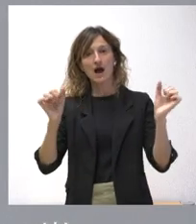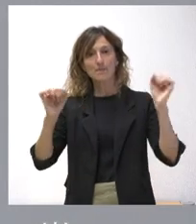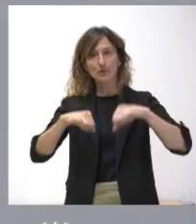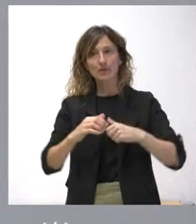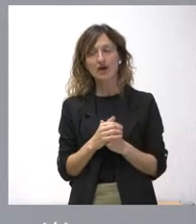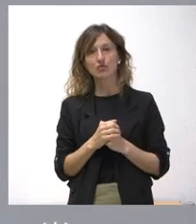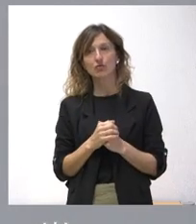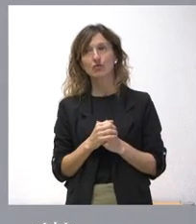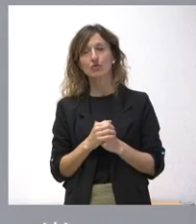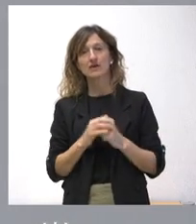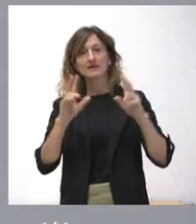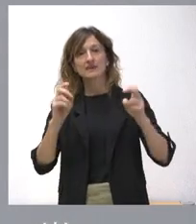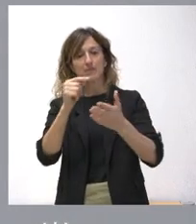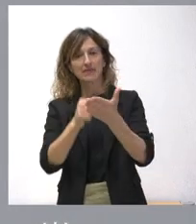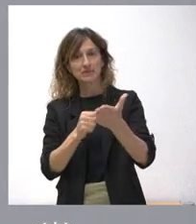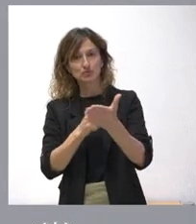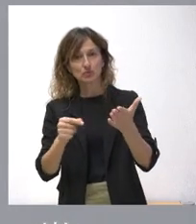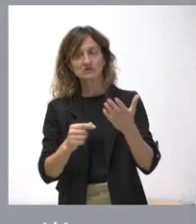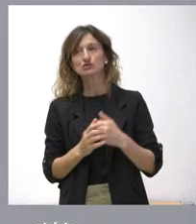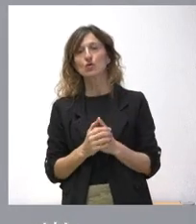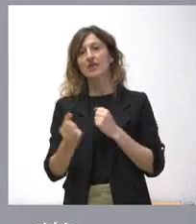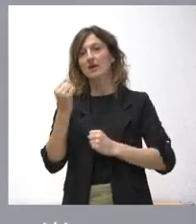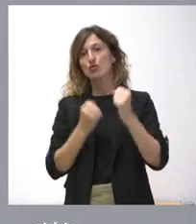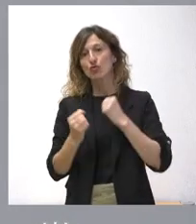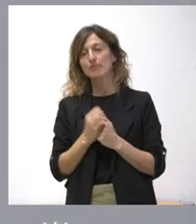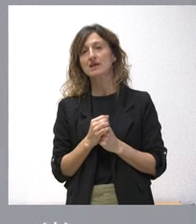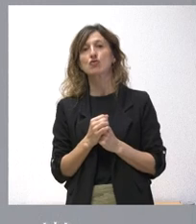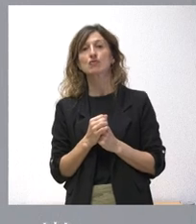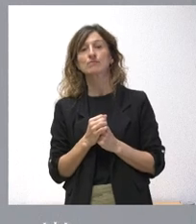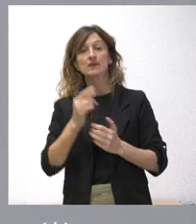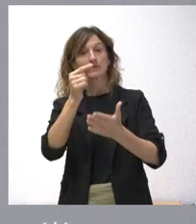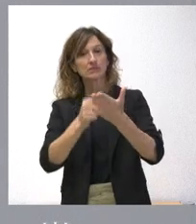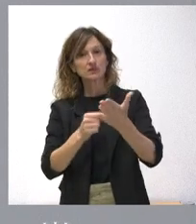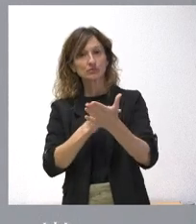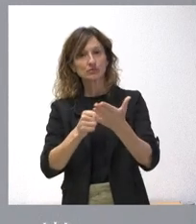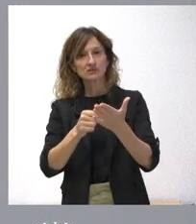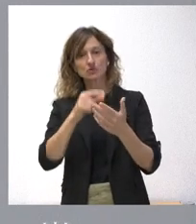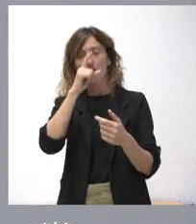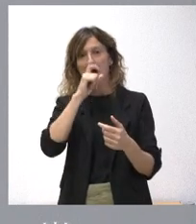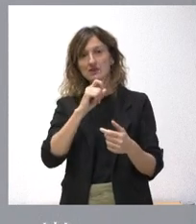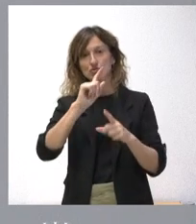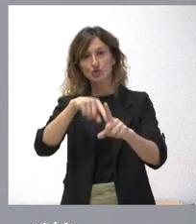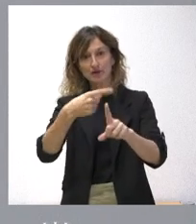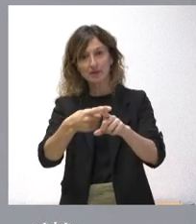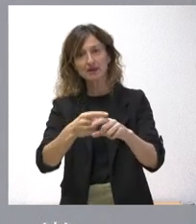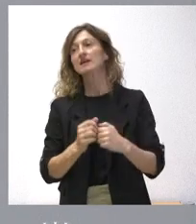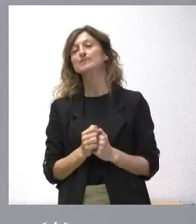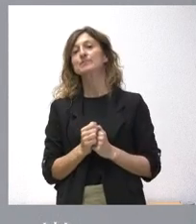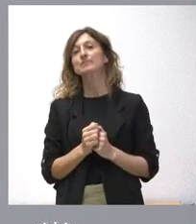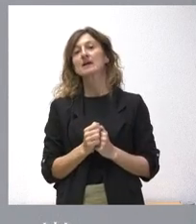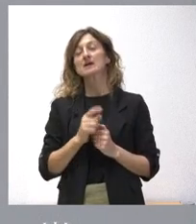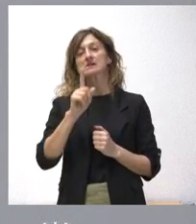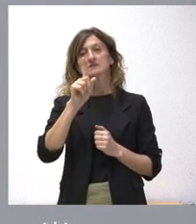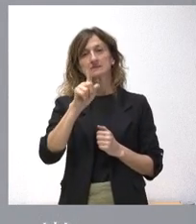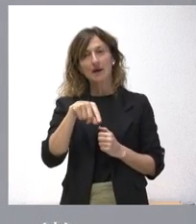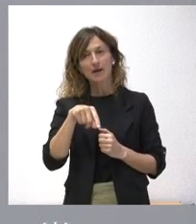macroeconómico del presupuesto, que acompaña tanto al presupuesto del año 2025 como a todo